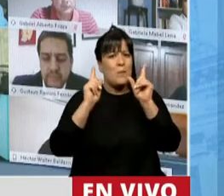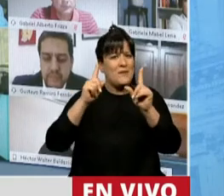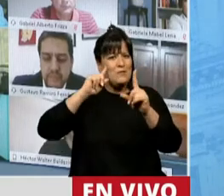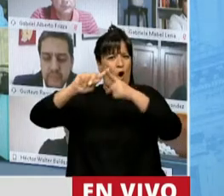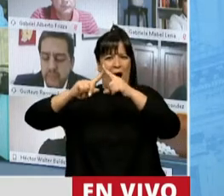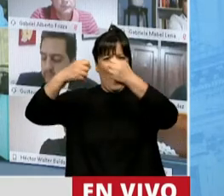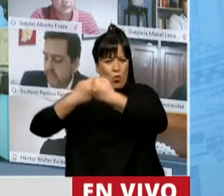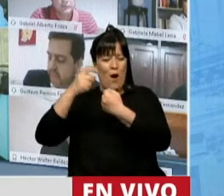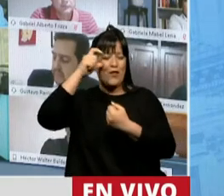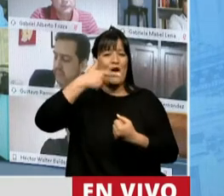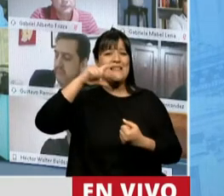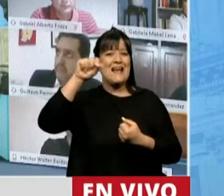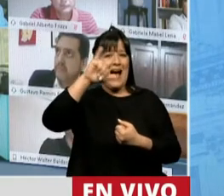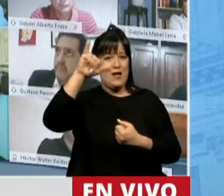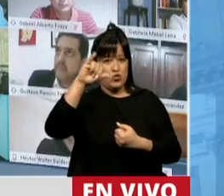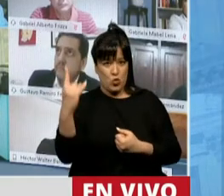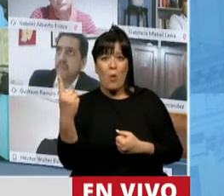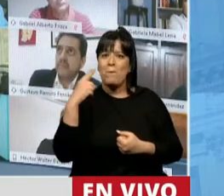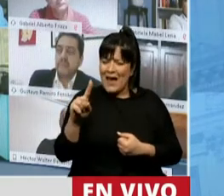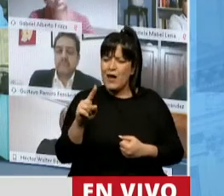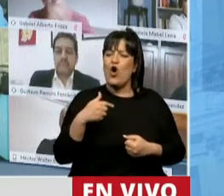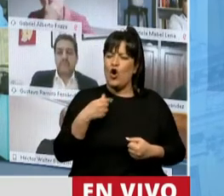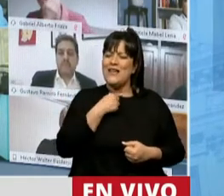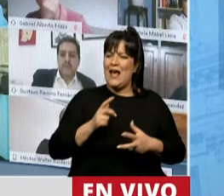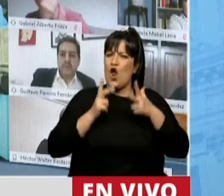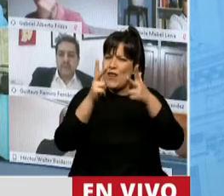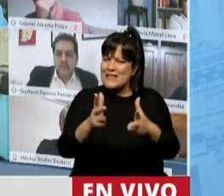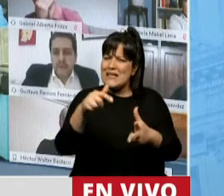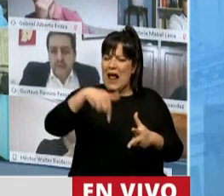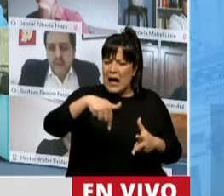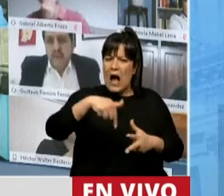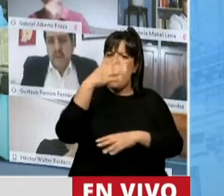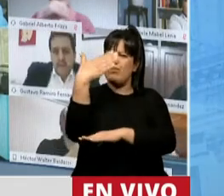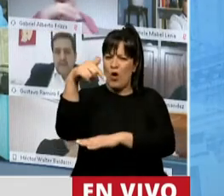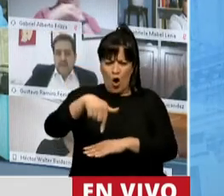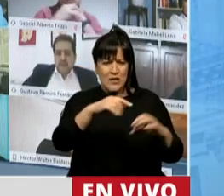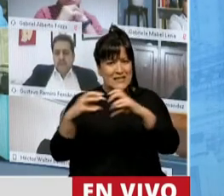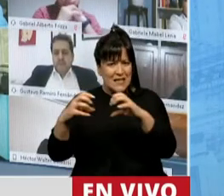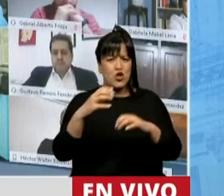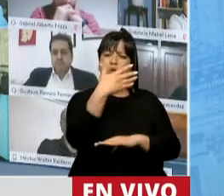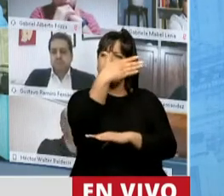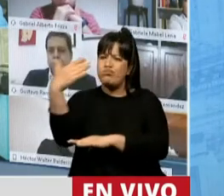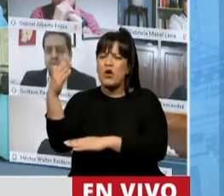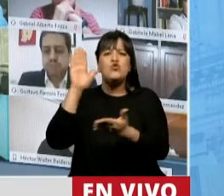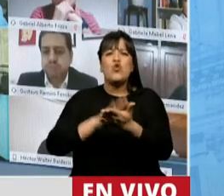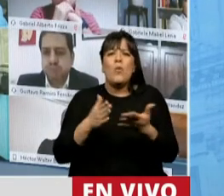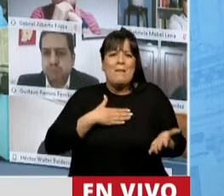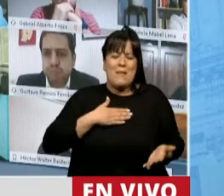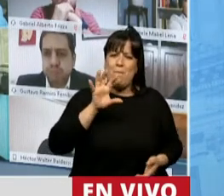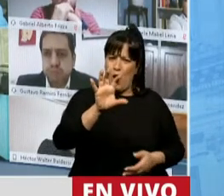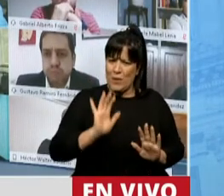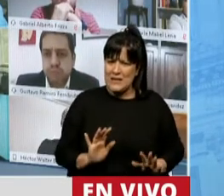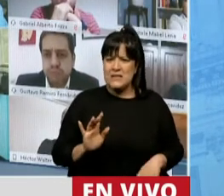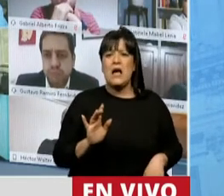Escazú, no puedo dejar pasar algunos dichos que se han hecho referencia aquí, en esta sesión, particularmente respecto a mi provincia.